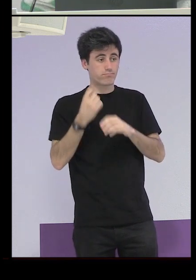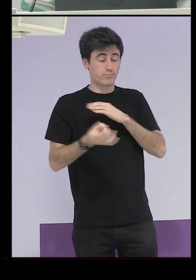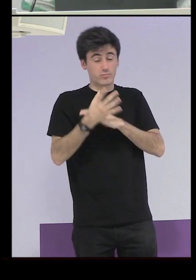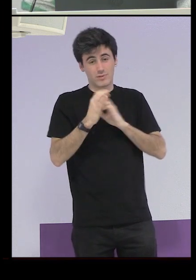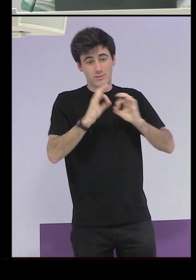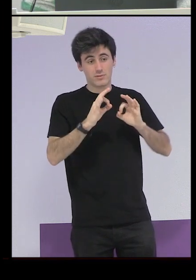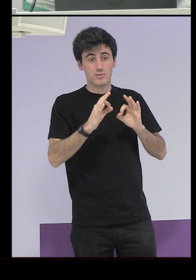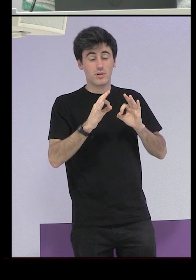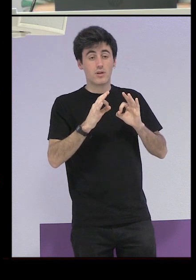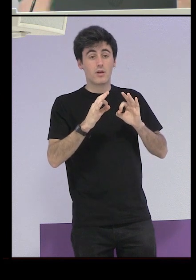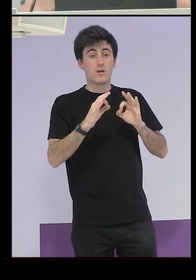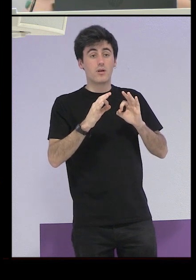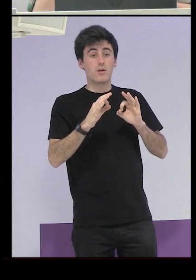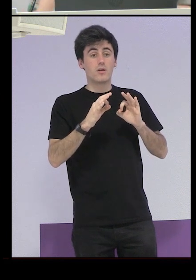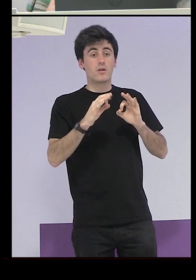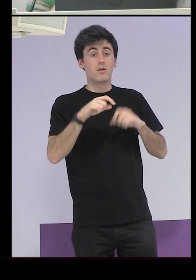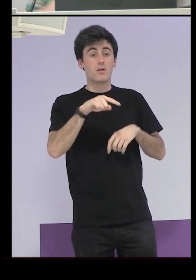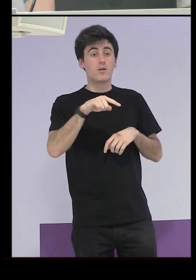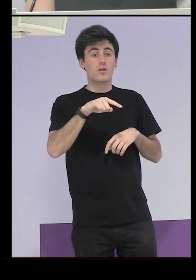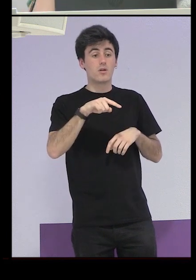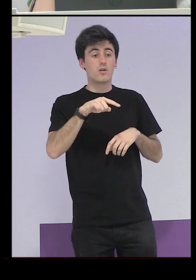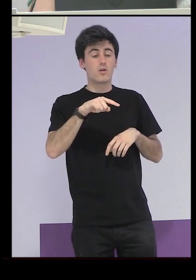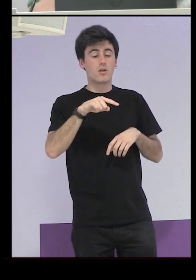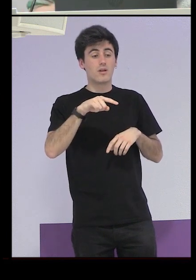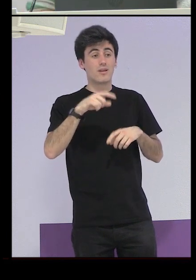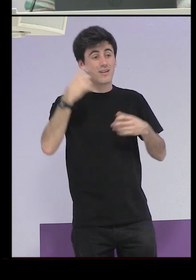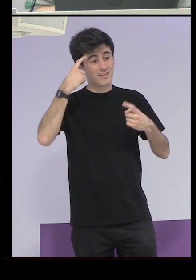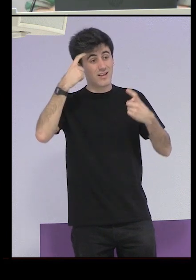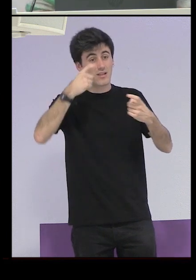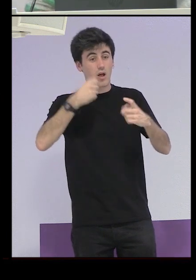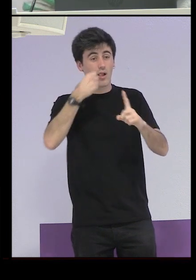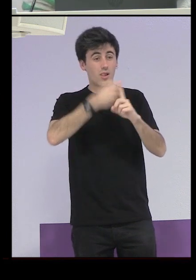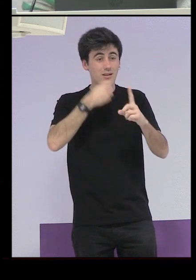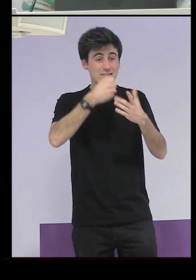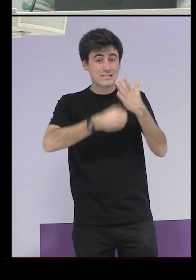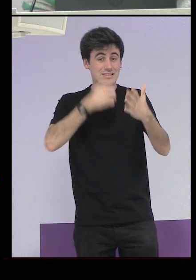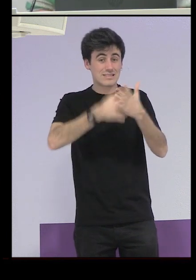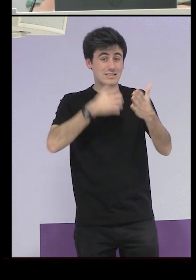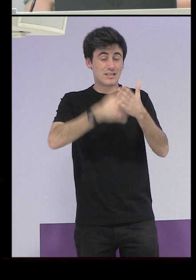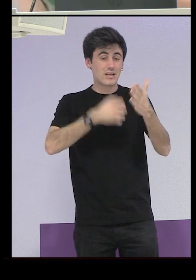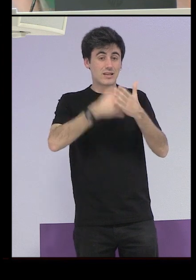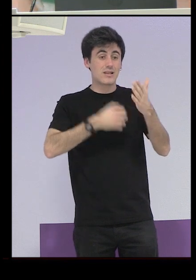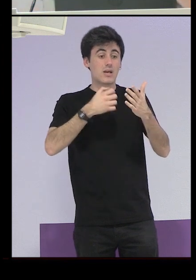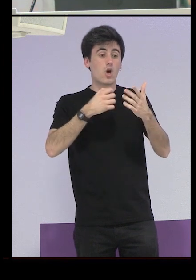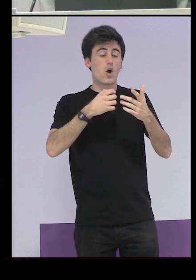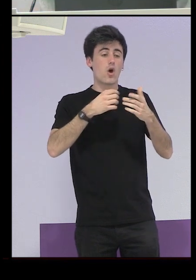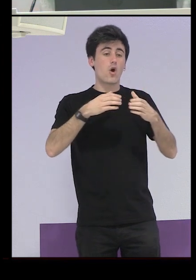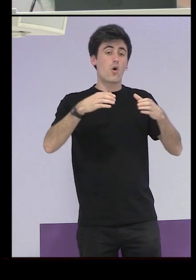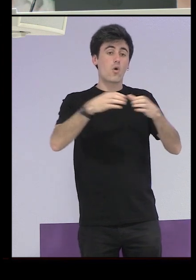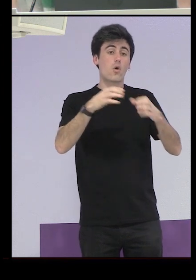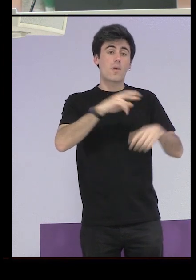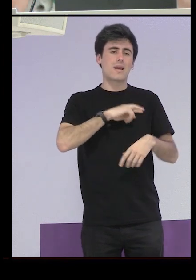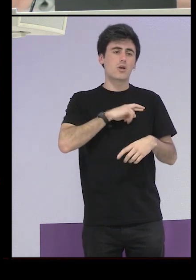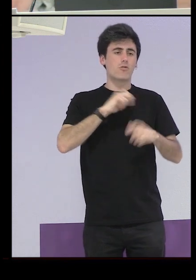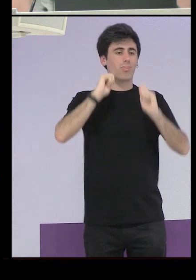estaban en las cárceles durante la guerra y no lograron nunca aunque lo intentaron pelear bastante la categoría de orden religiosa no se la concedió el papa